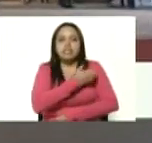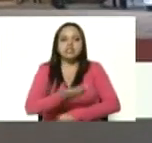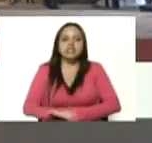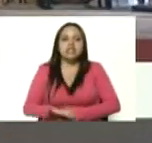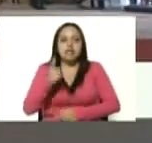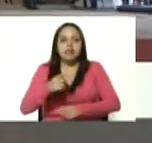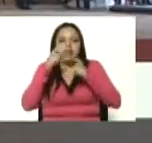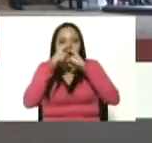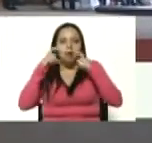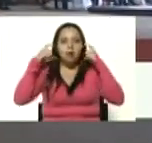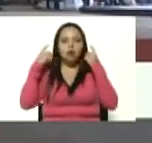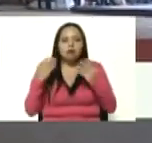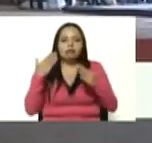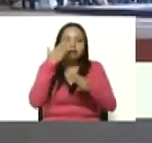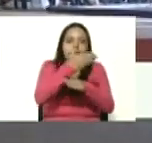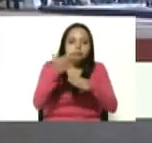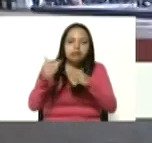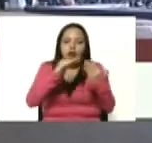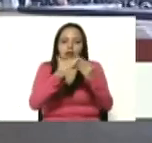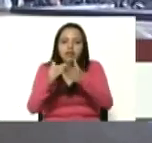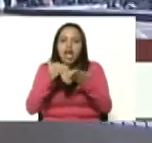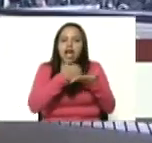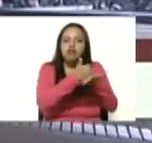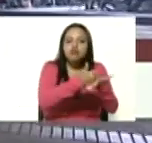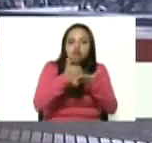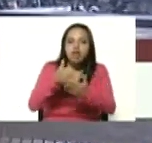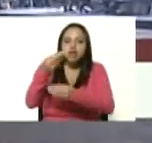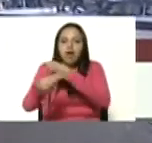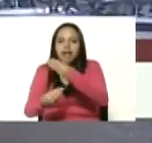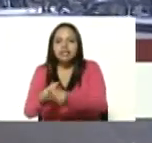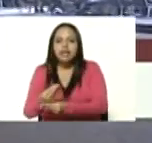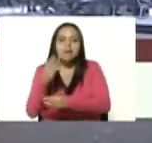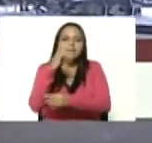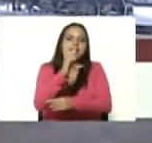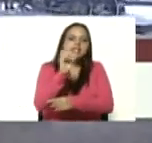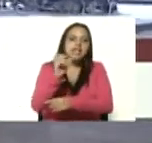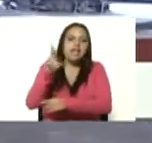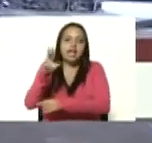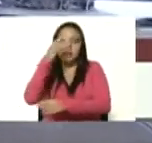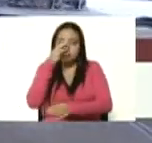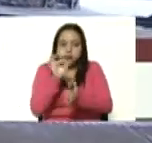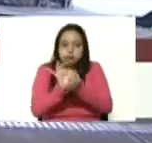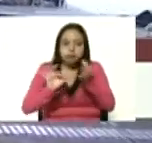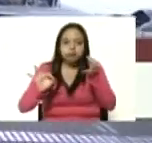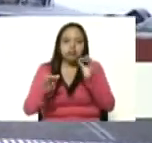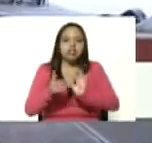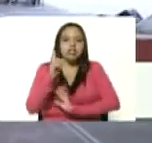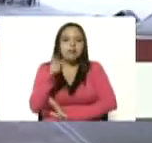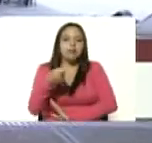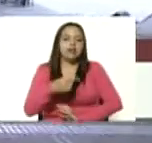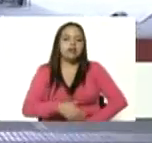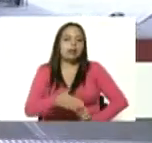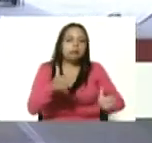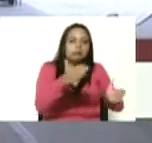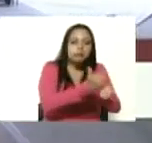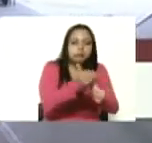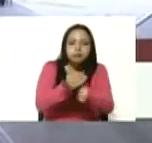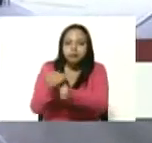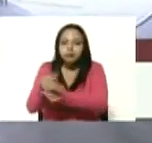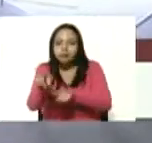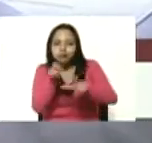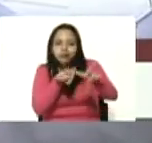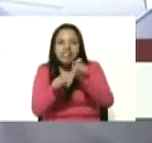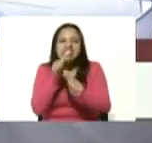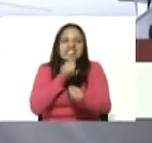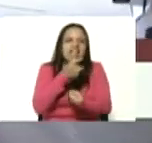recorriendo los barrios ayudando a hacer los PCR ayudando a la pesquisa de los casos de